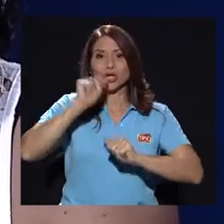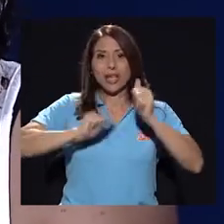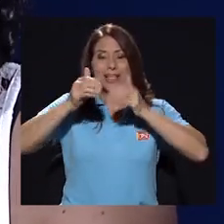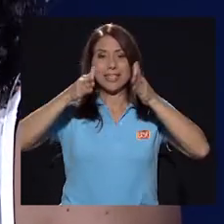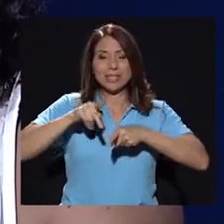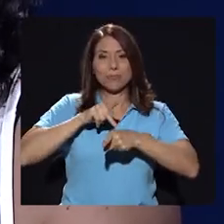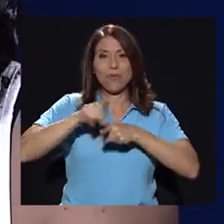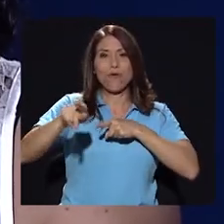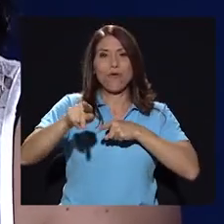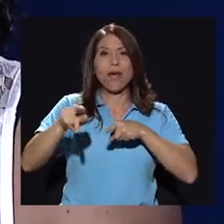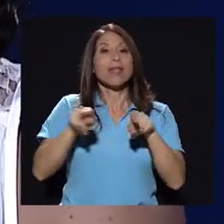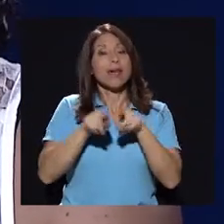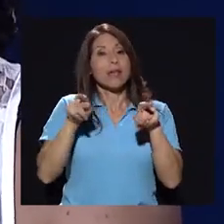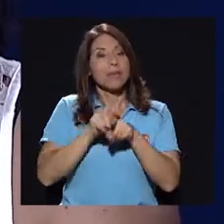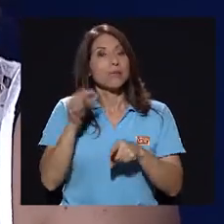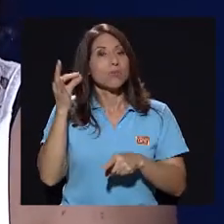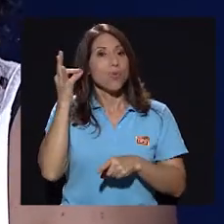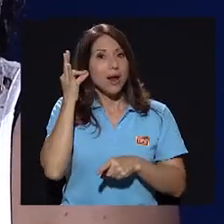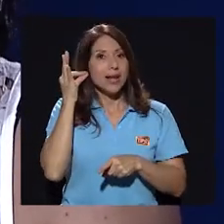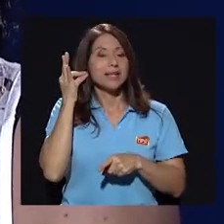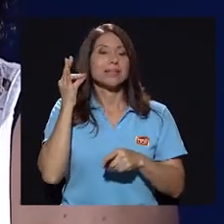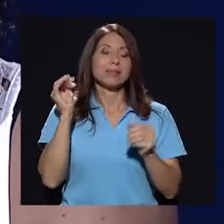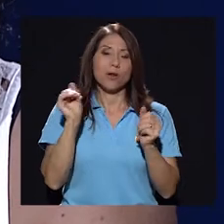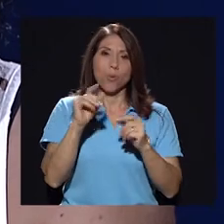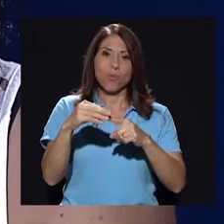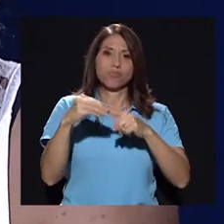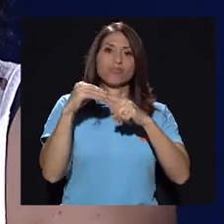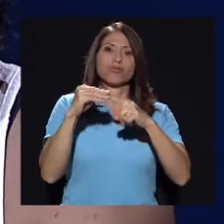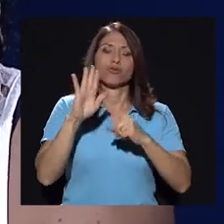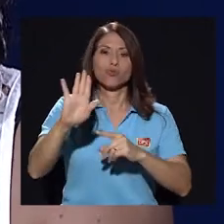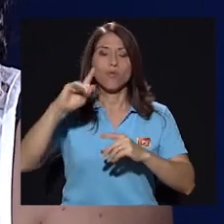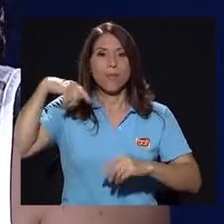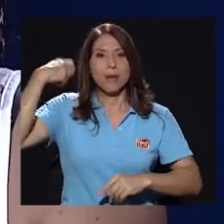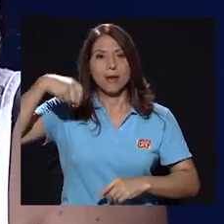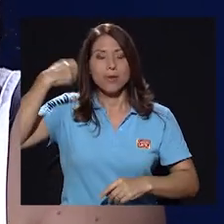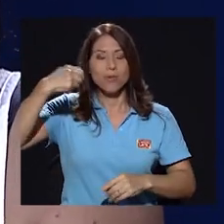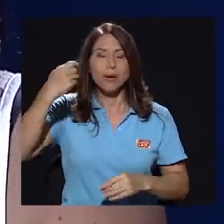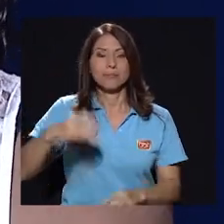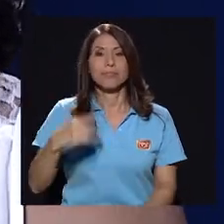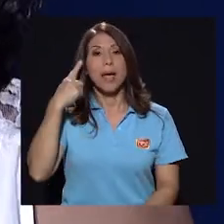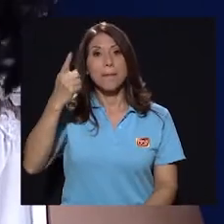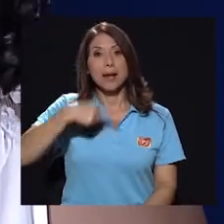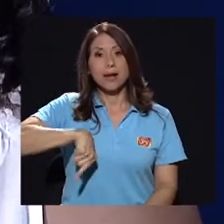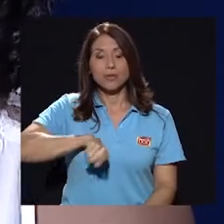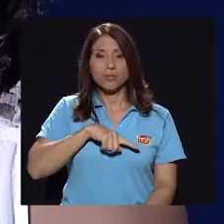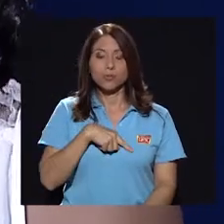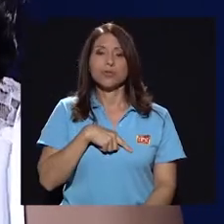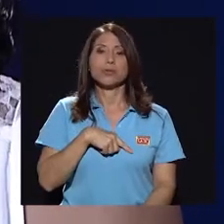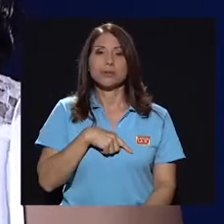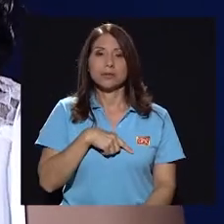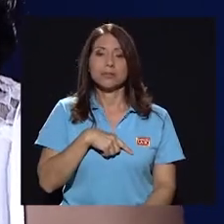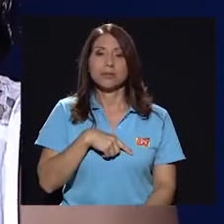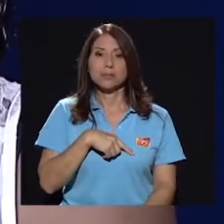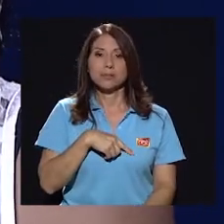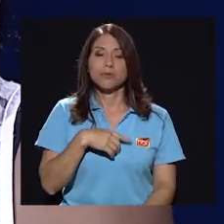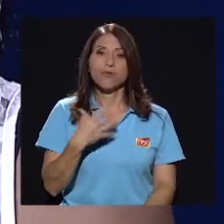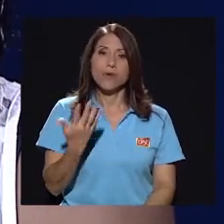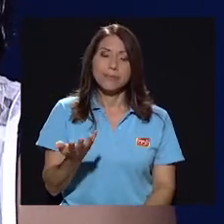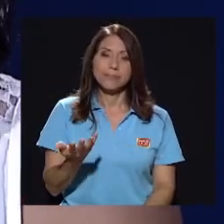actrices profesionales y además mujeres protagonizando su película. Entonces, para nosotras siento que fue